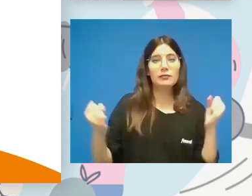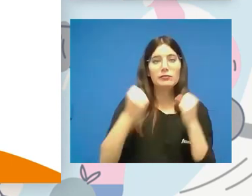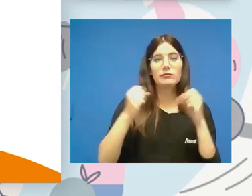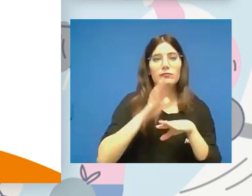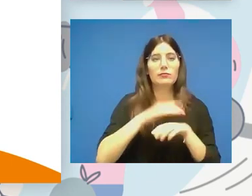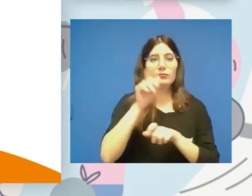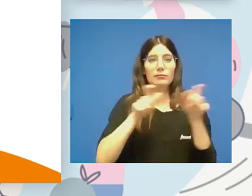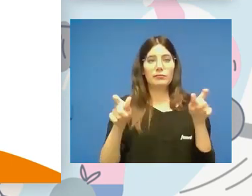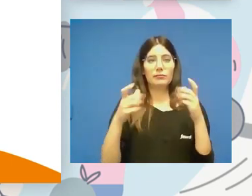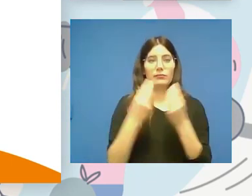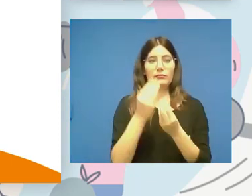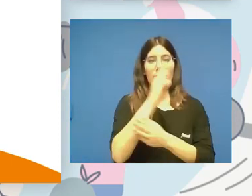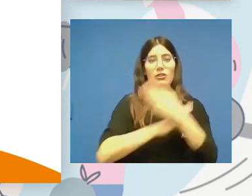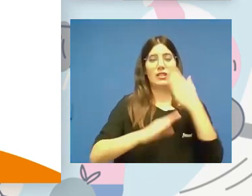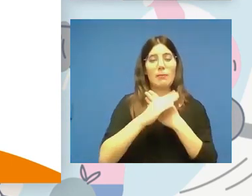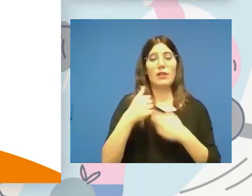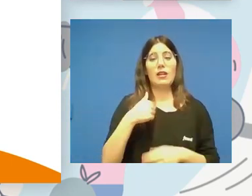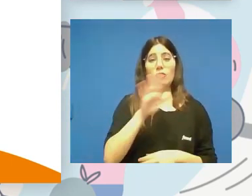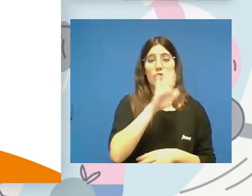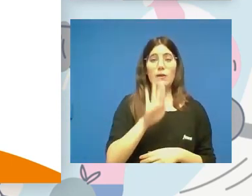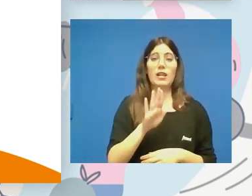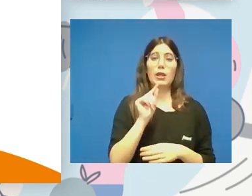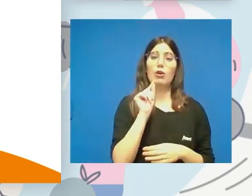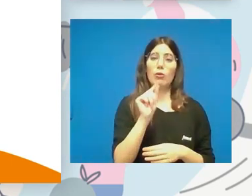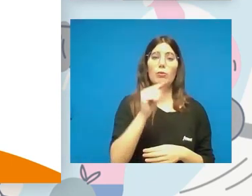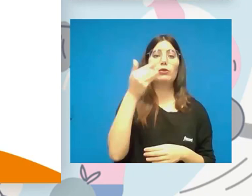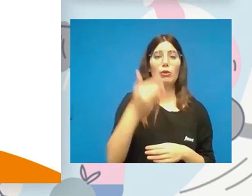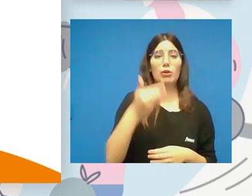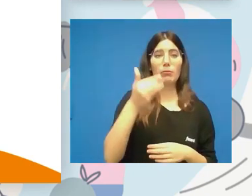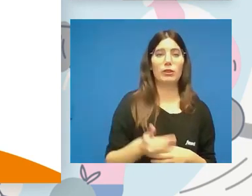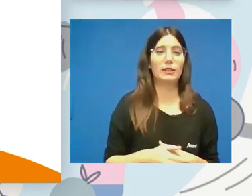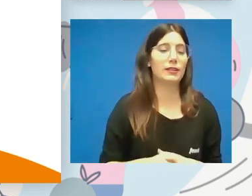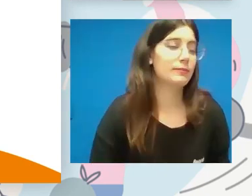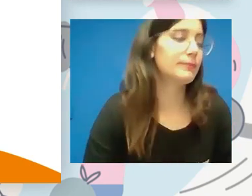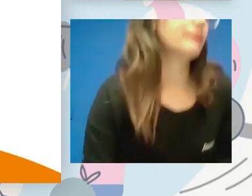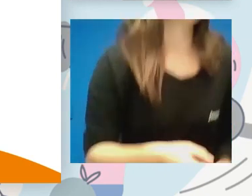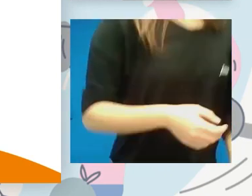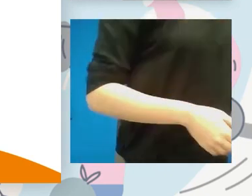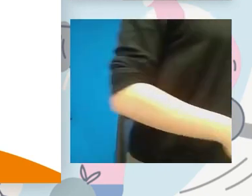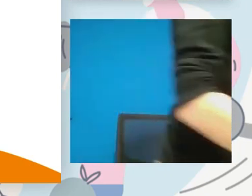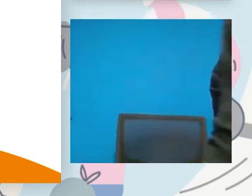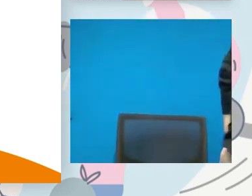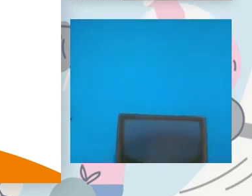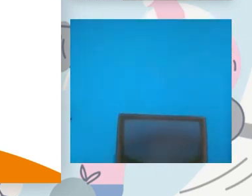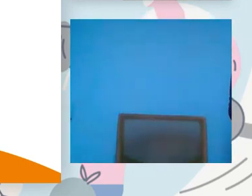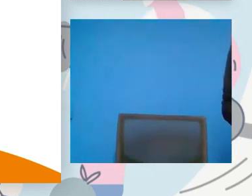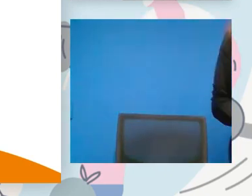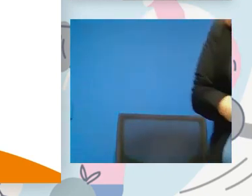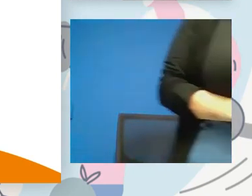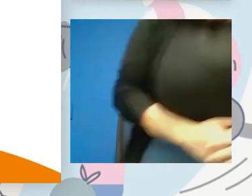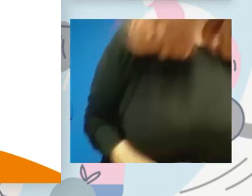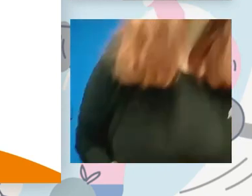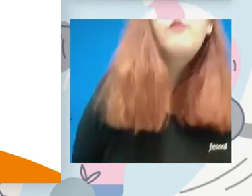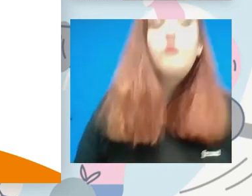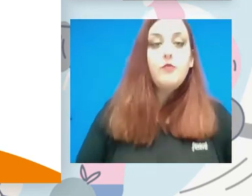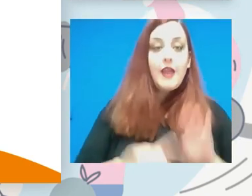con discapacidad. Nos parece un punto importantísimo de partida. Como decía, la ley del deporte,